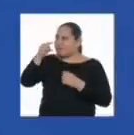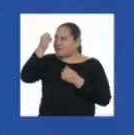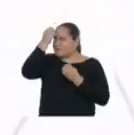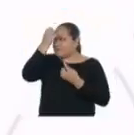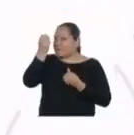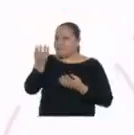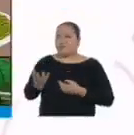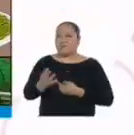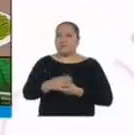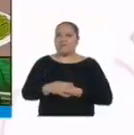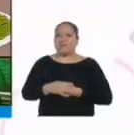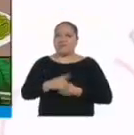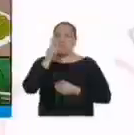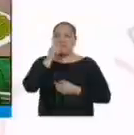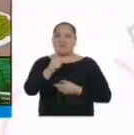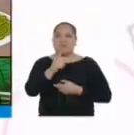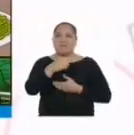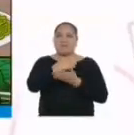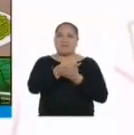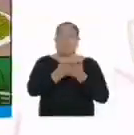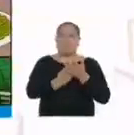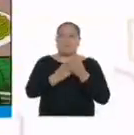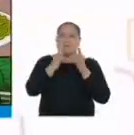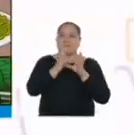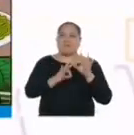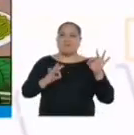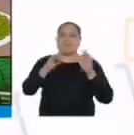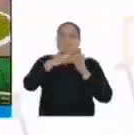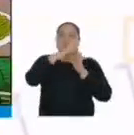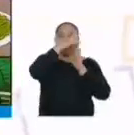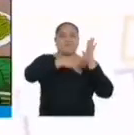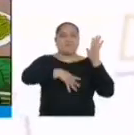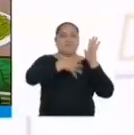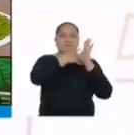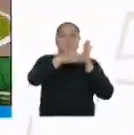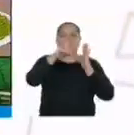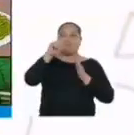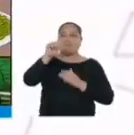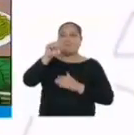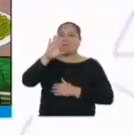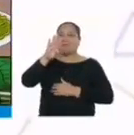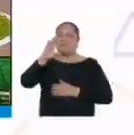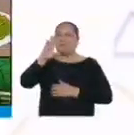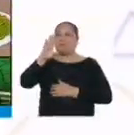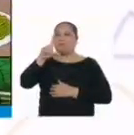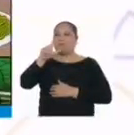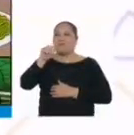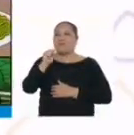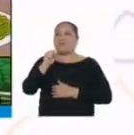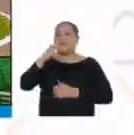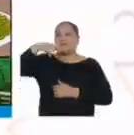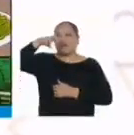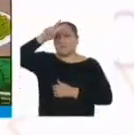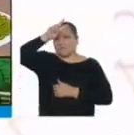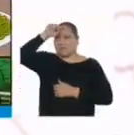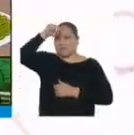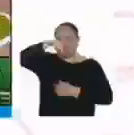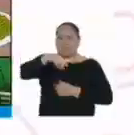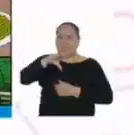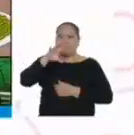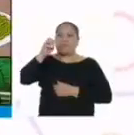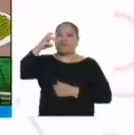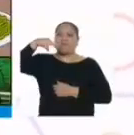información? Una fuente confiable son las tablas peruanas de composición de alimentos. Ahí